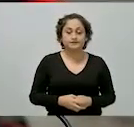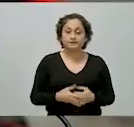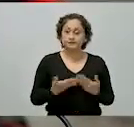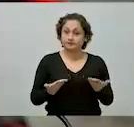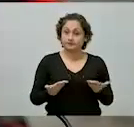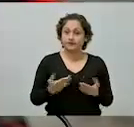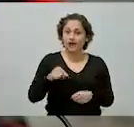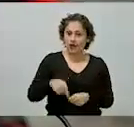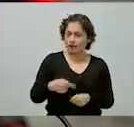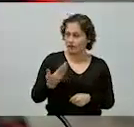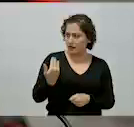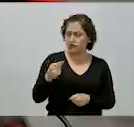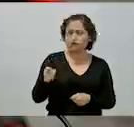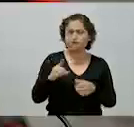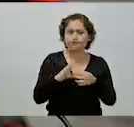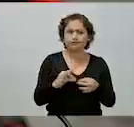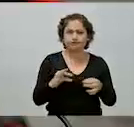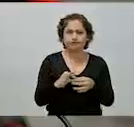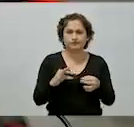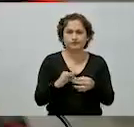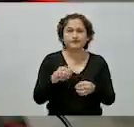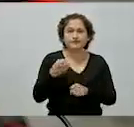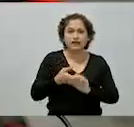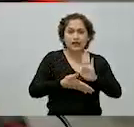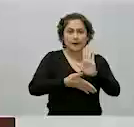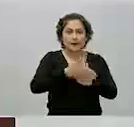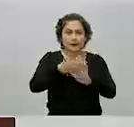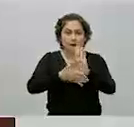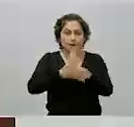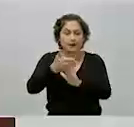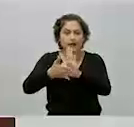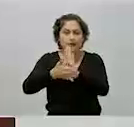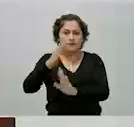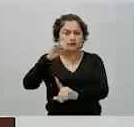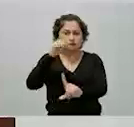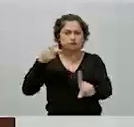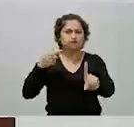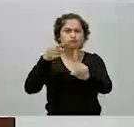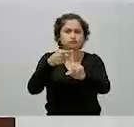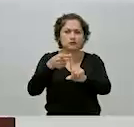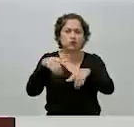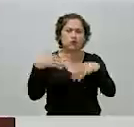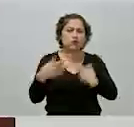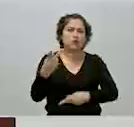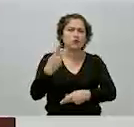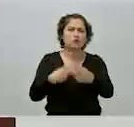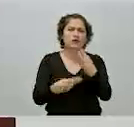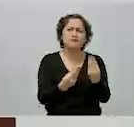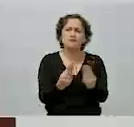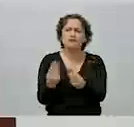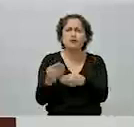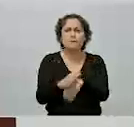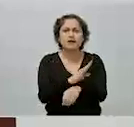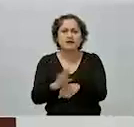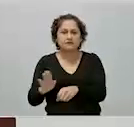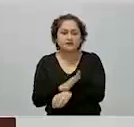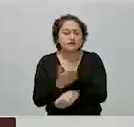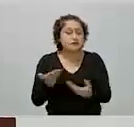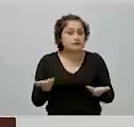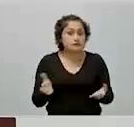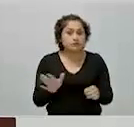estas obras tienen un efecto multiplicador, porque